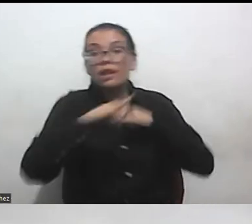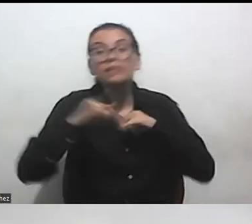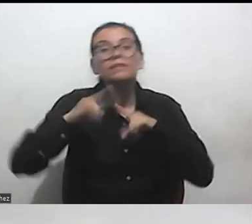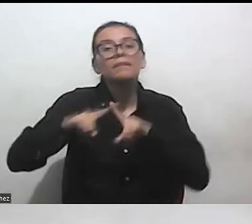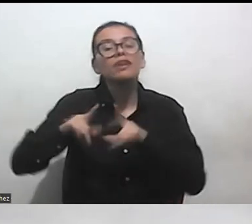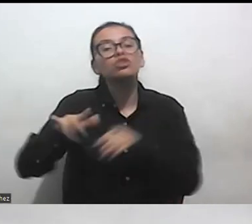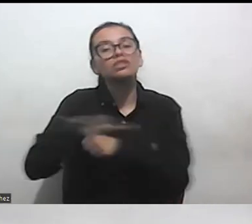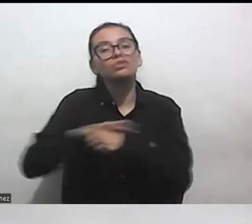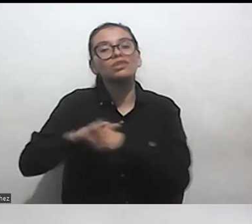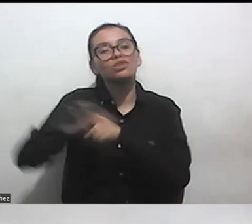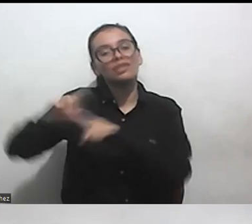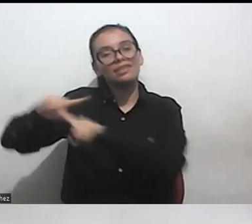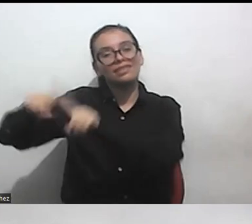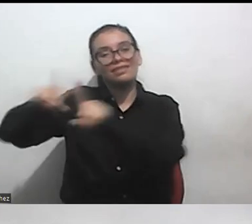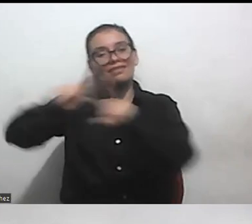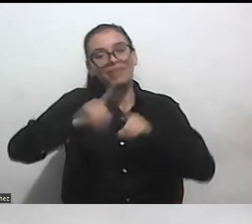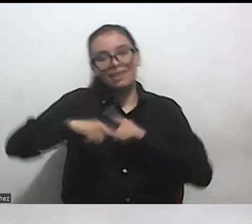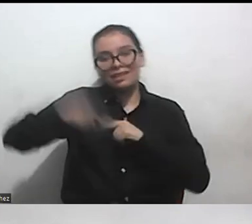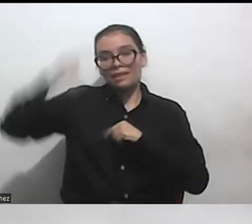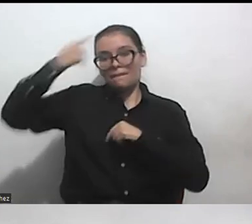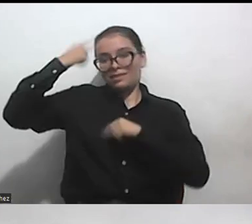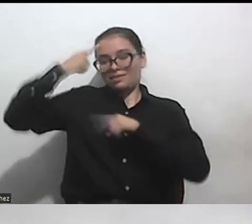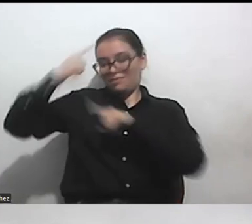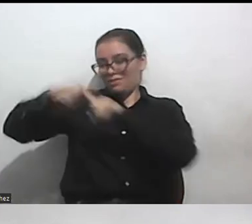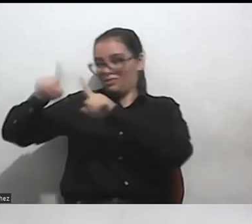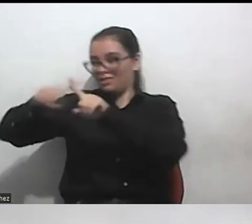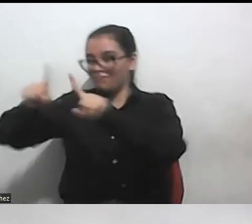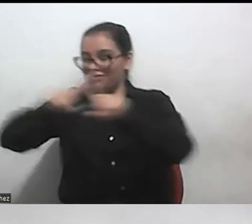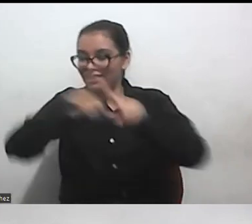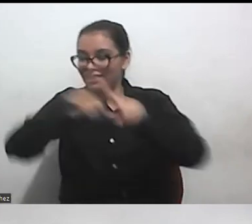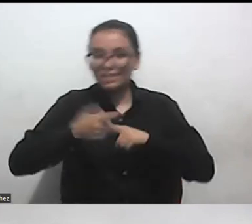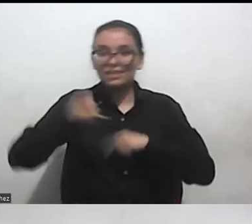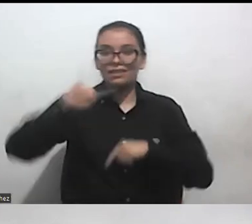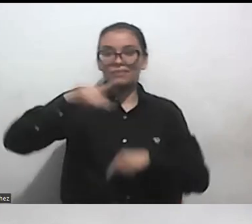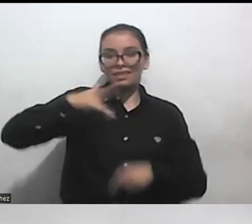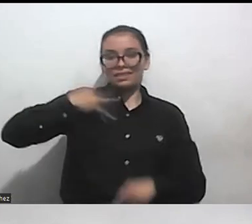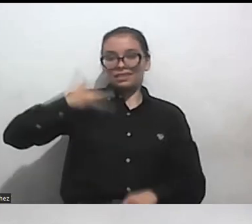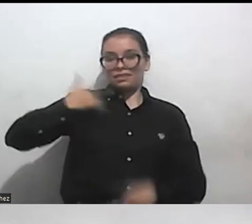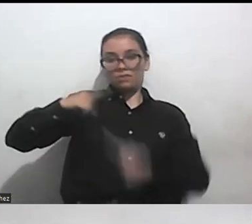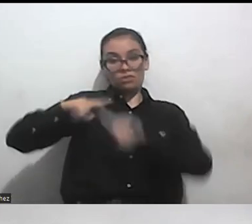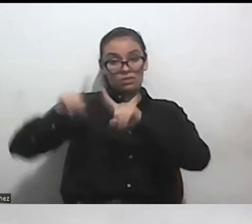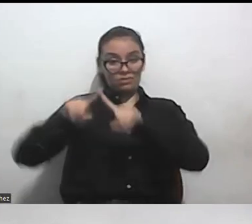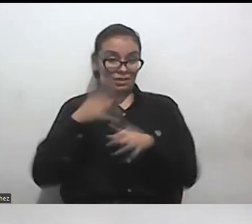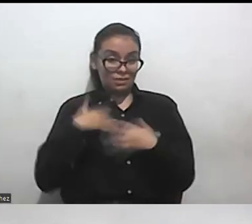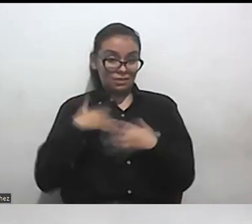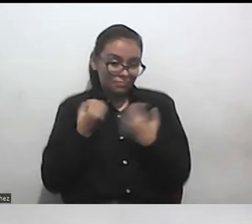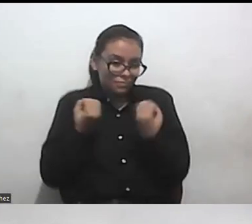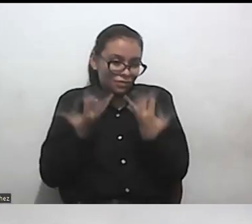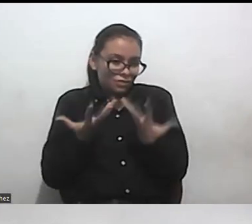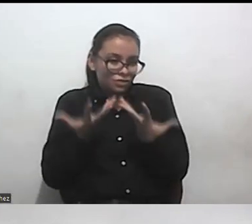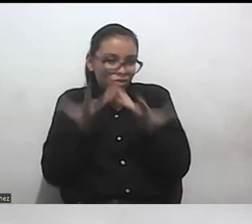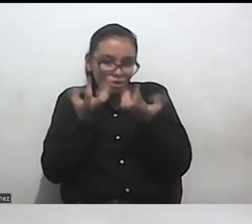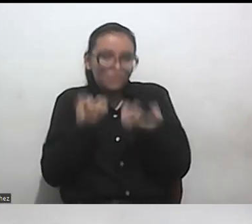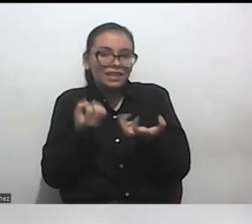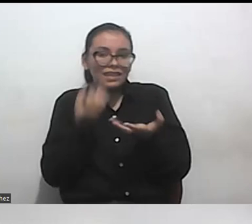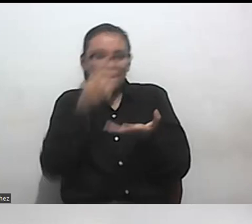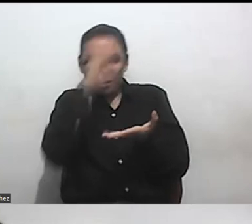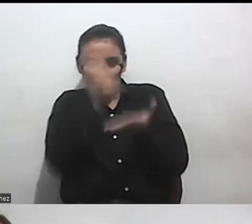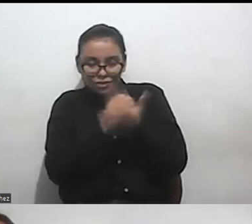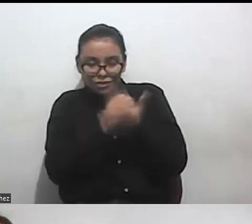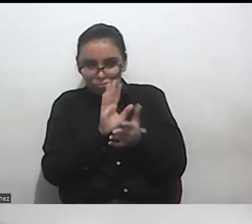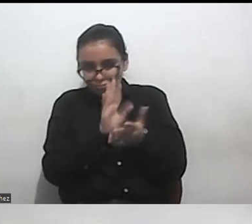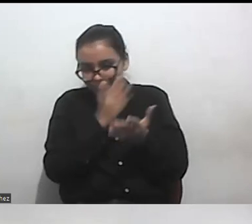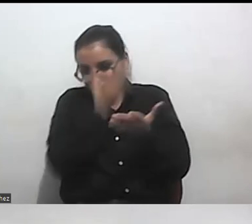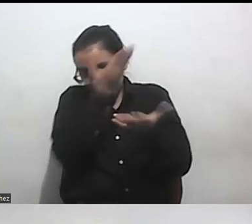diferentes pensamientos y con diferentes sentimientos esa era como que la intervención que quería hacer